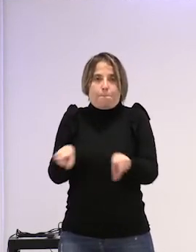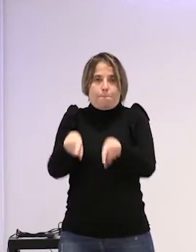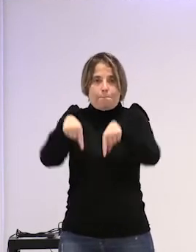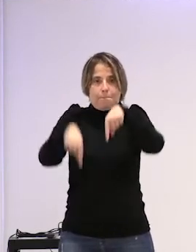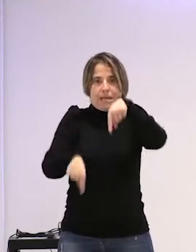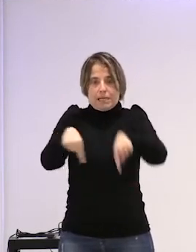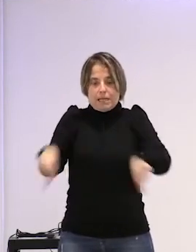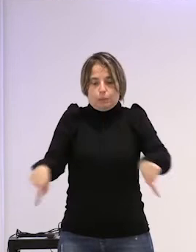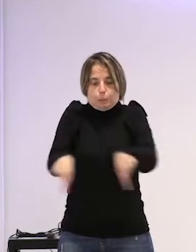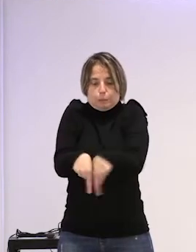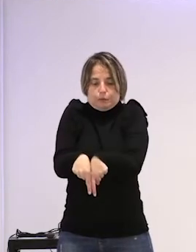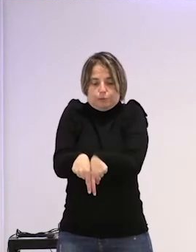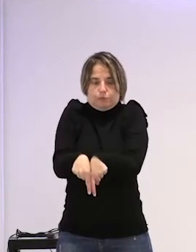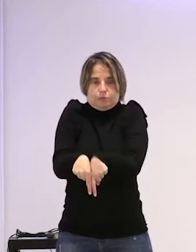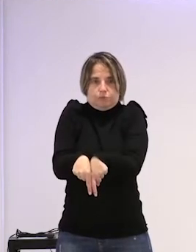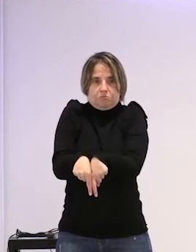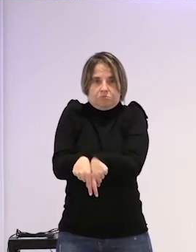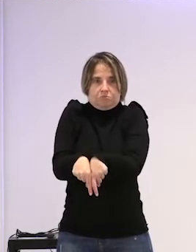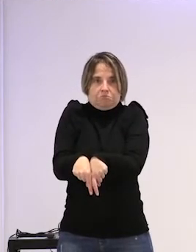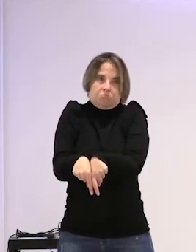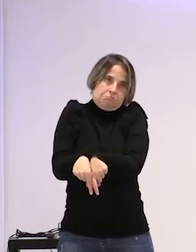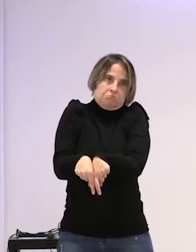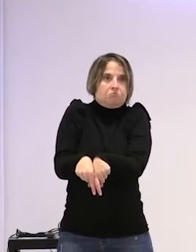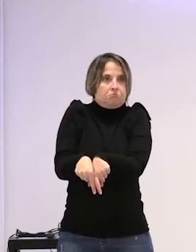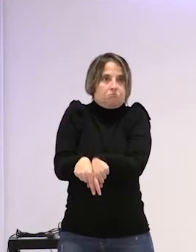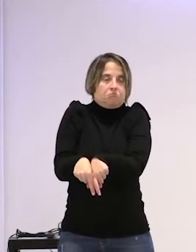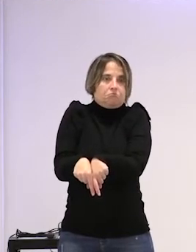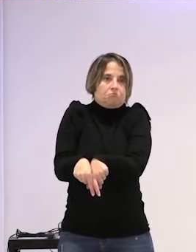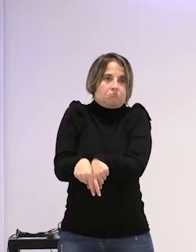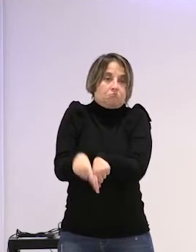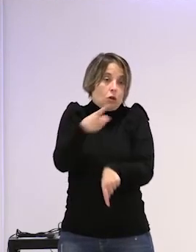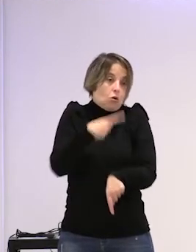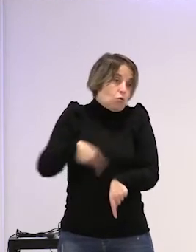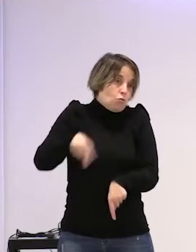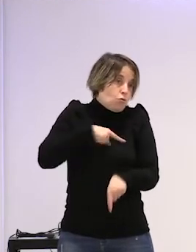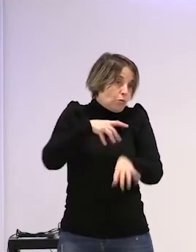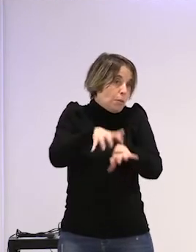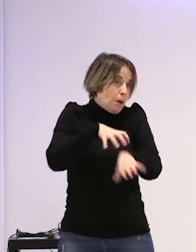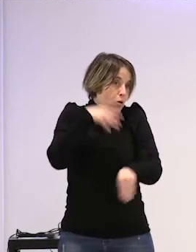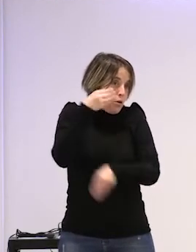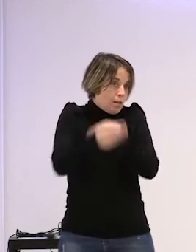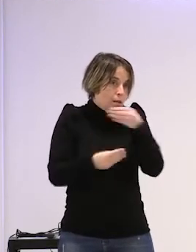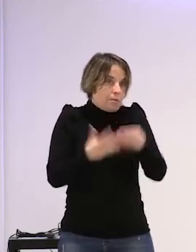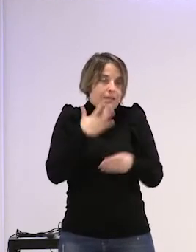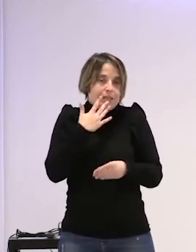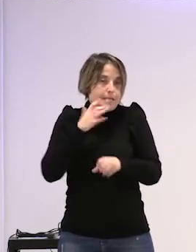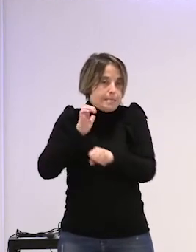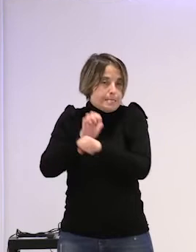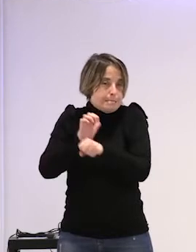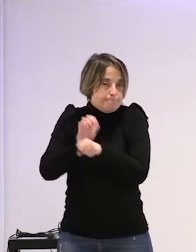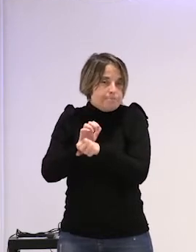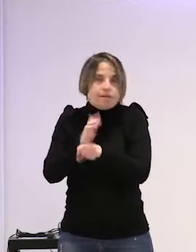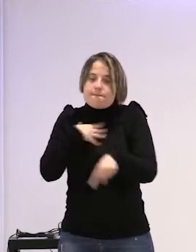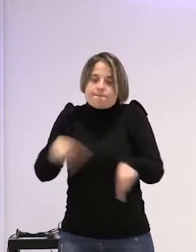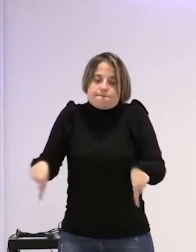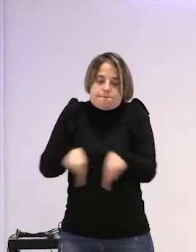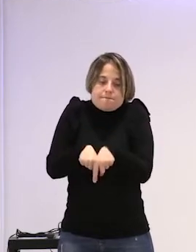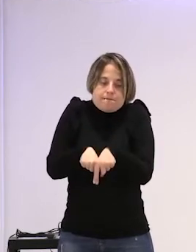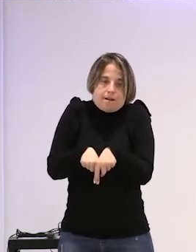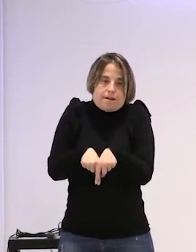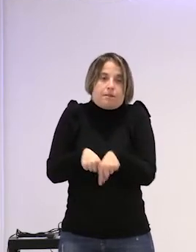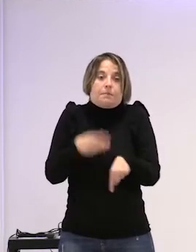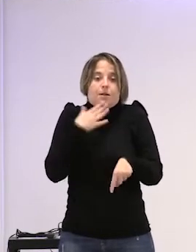una una reacción bastante que haríamos casi todas ¿no? si si no se agrede pero claro